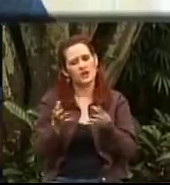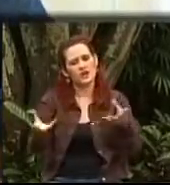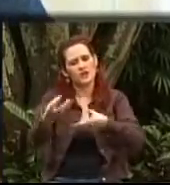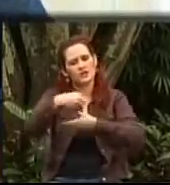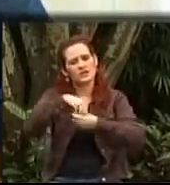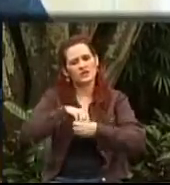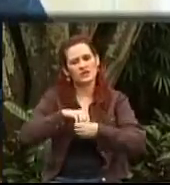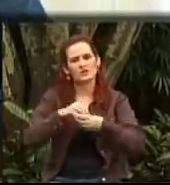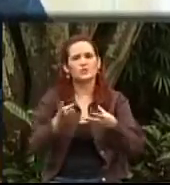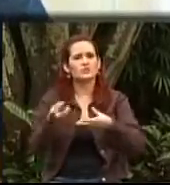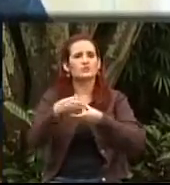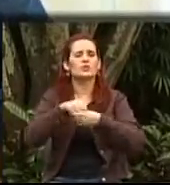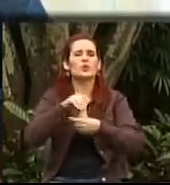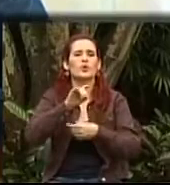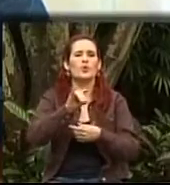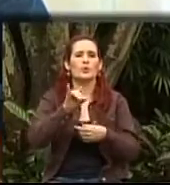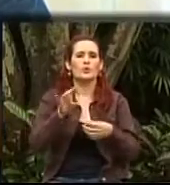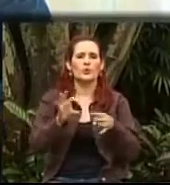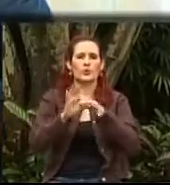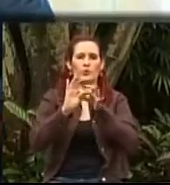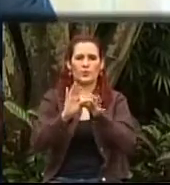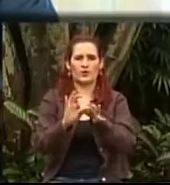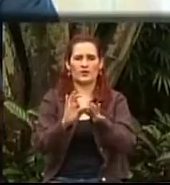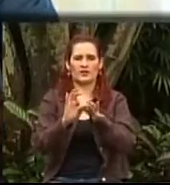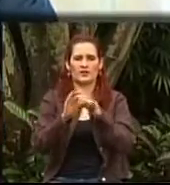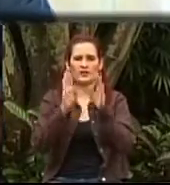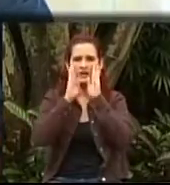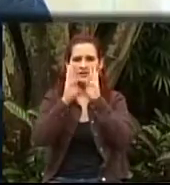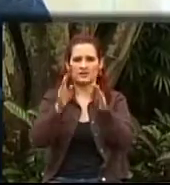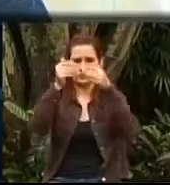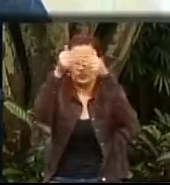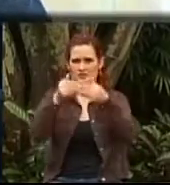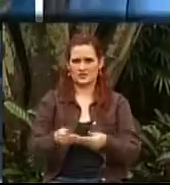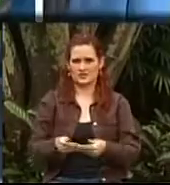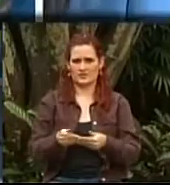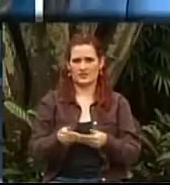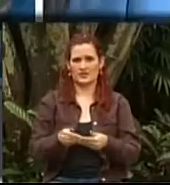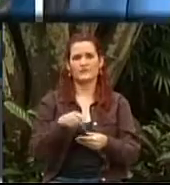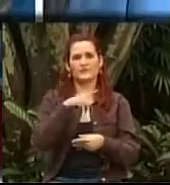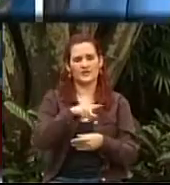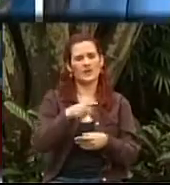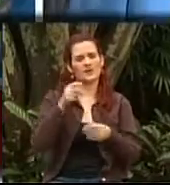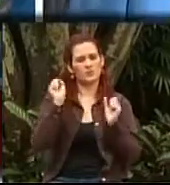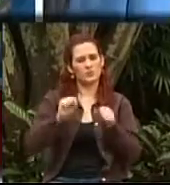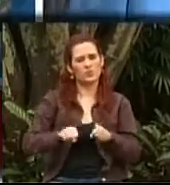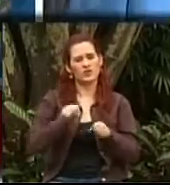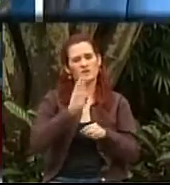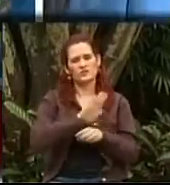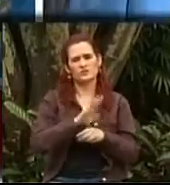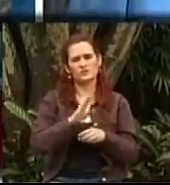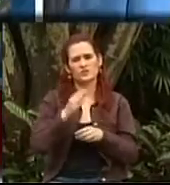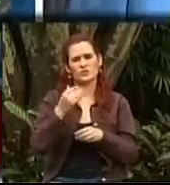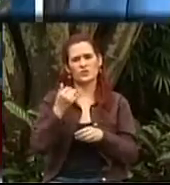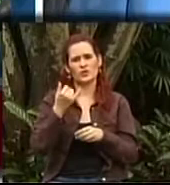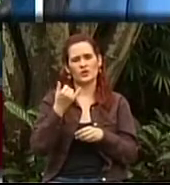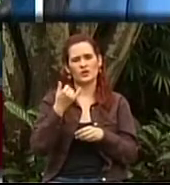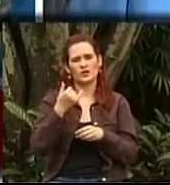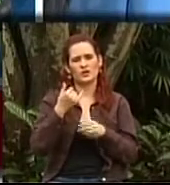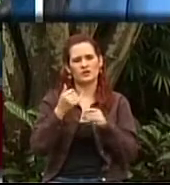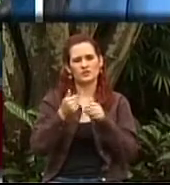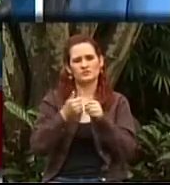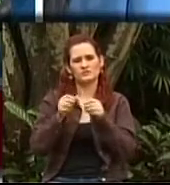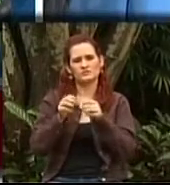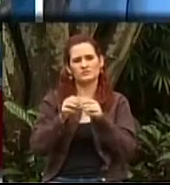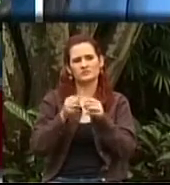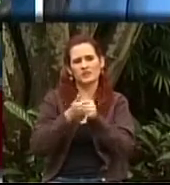unidad. La unidad tiene unas líneas estratégicas donde tratamos como de orientar todo lo que hace